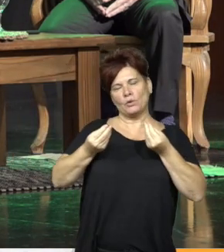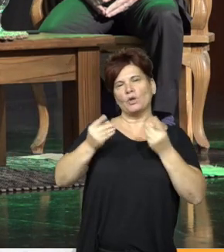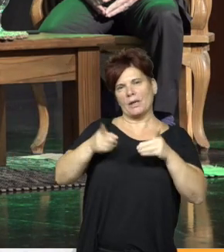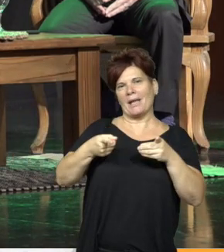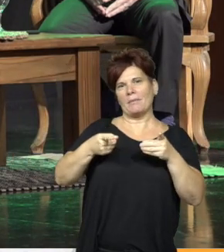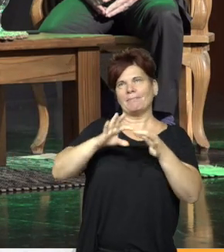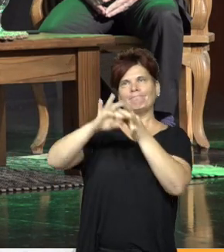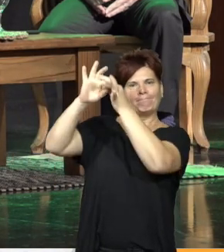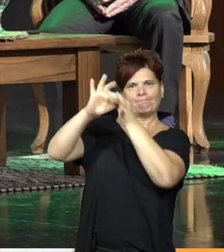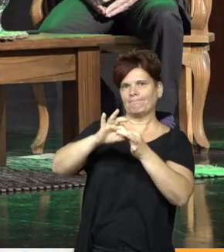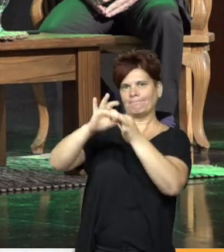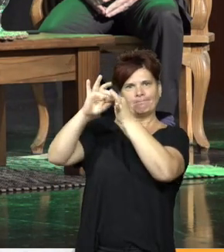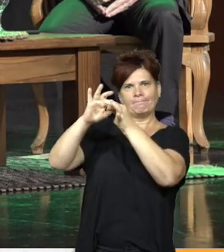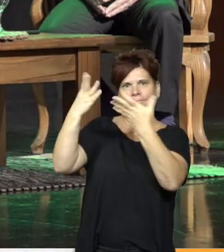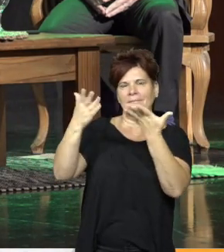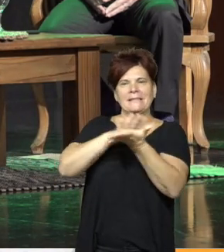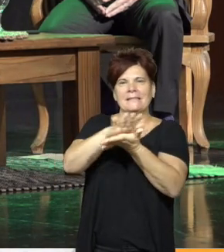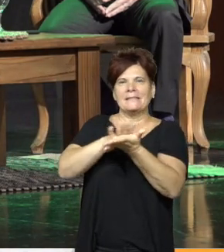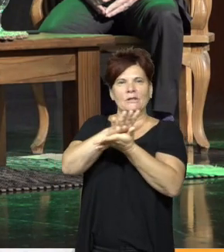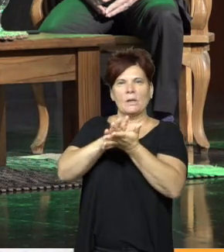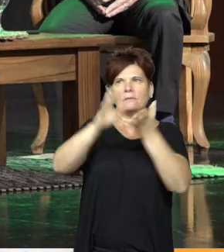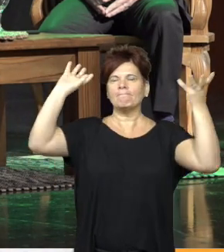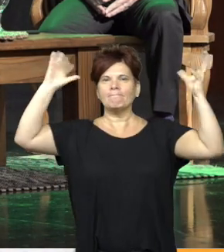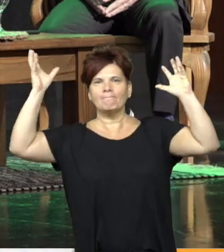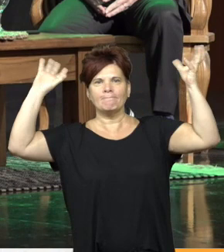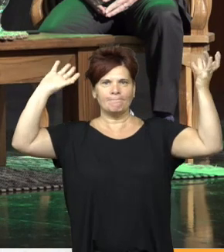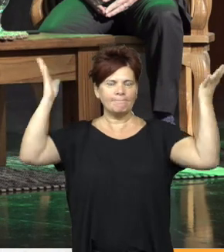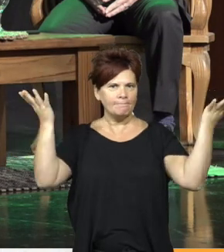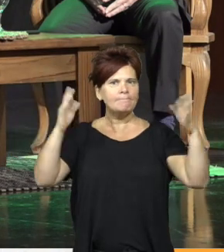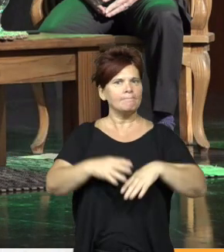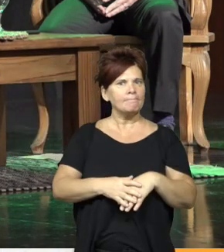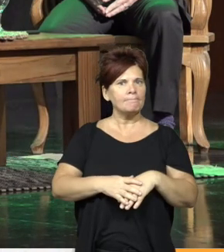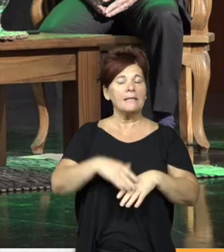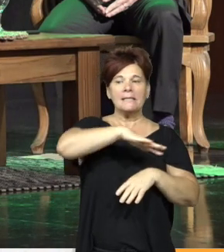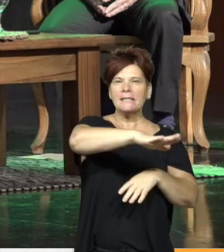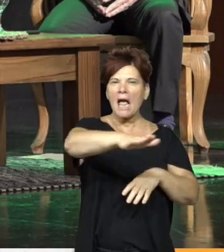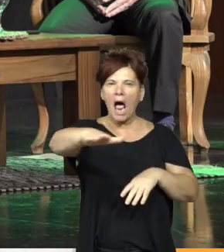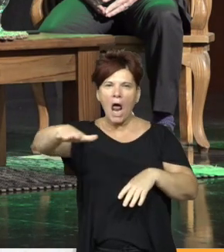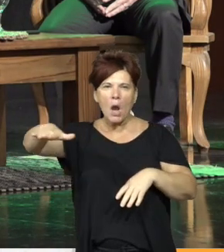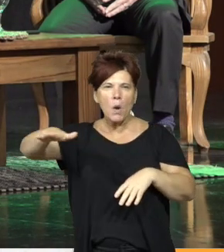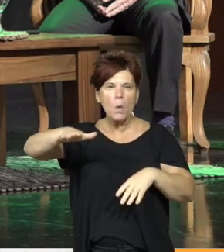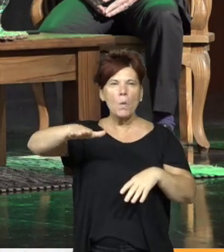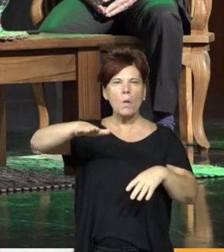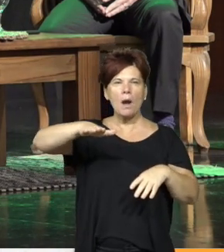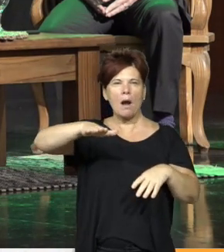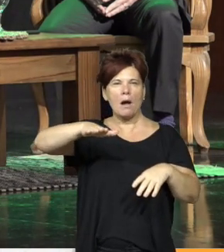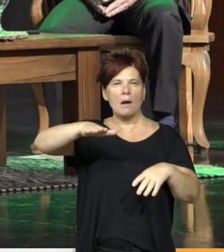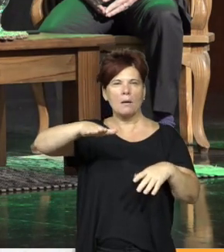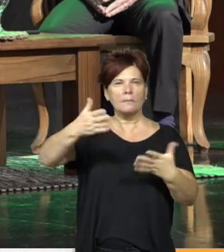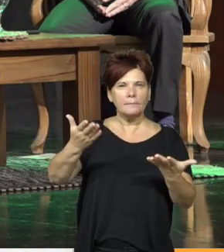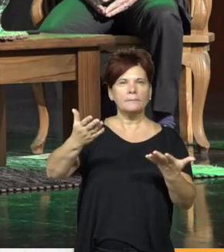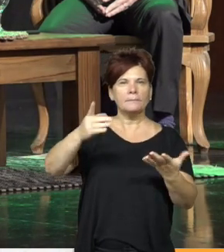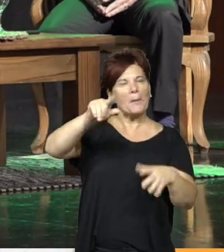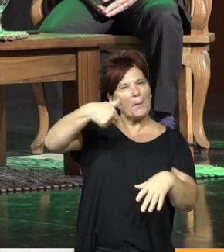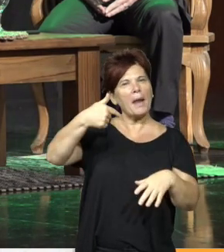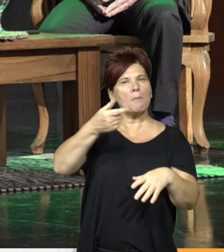veces los picos de fuego tienen que ver con las condiciones climatológicas y al estar en la llanura no tenemos y aparte